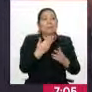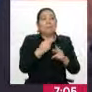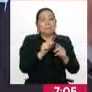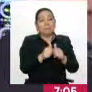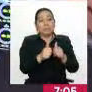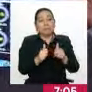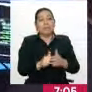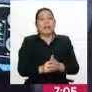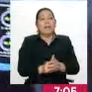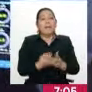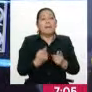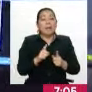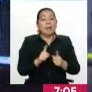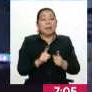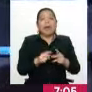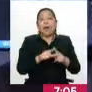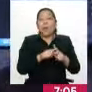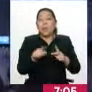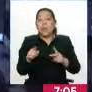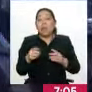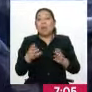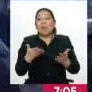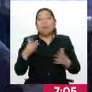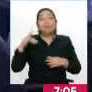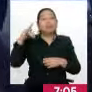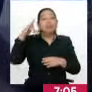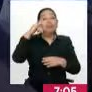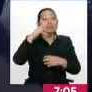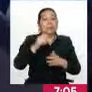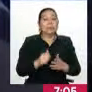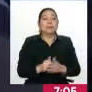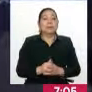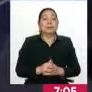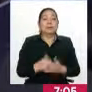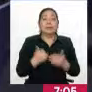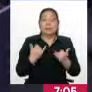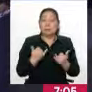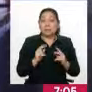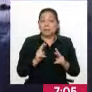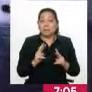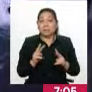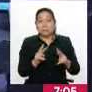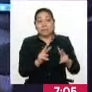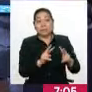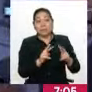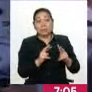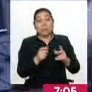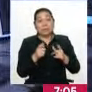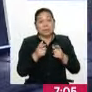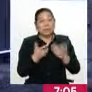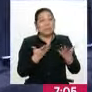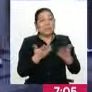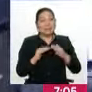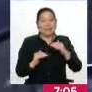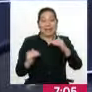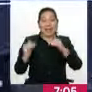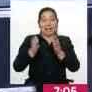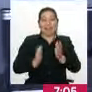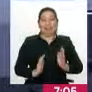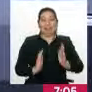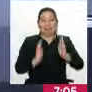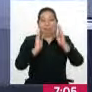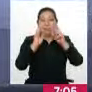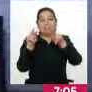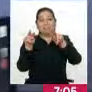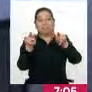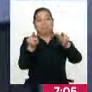separación para los aterrizajes y despegues, el movimiento de aeronaves en el área de maniobras. Estamos en el simulador de la torre de control, ¿no?, del aeropuerto, y por